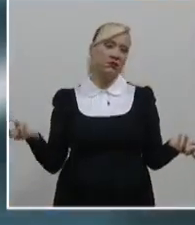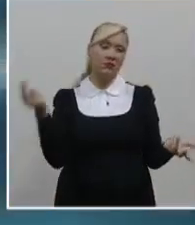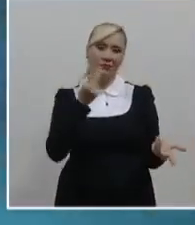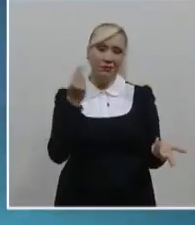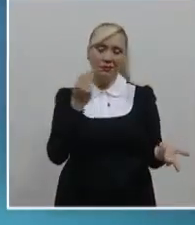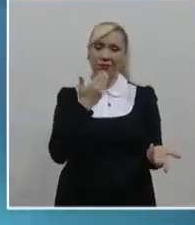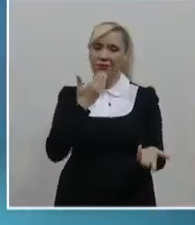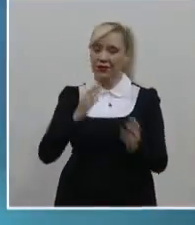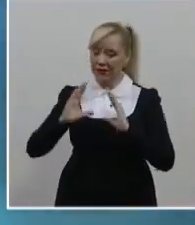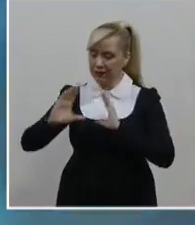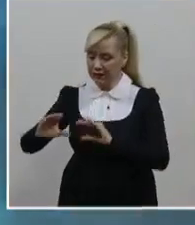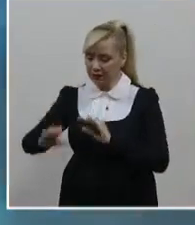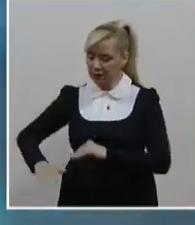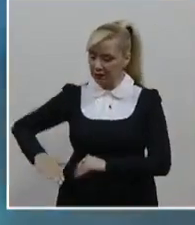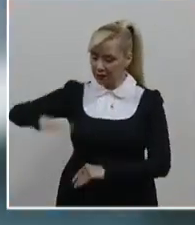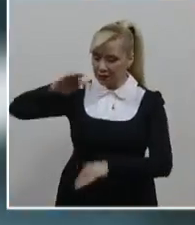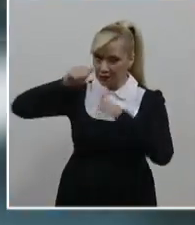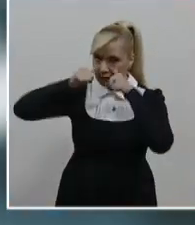educación.